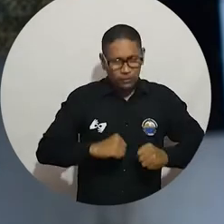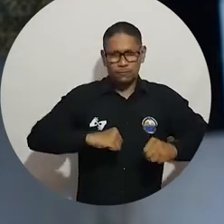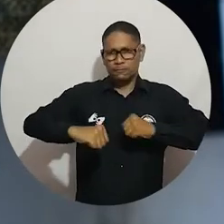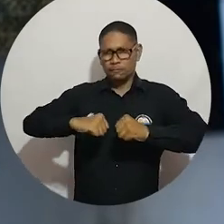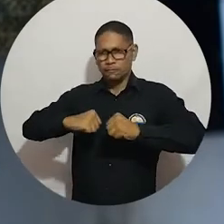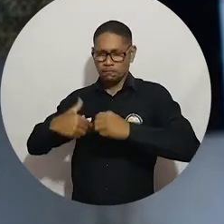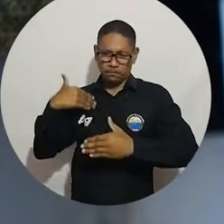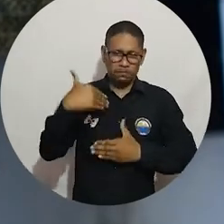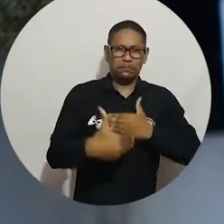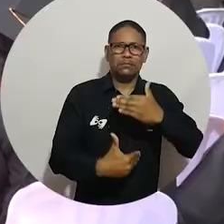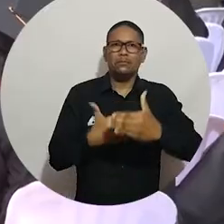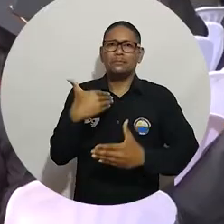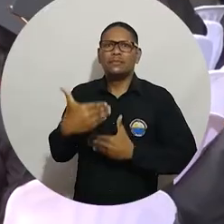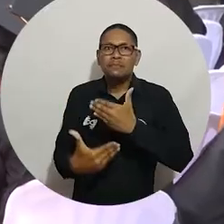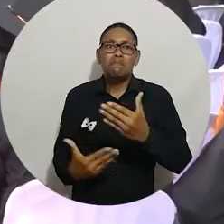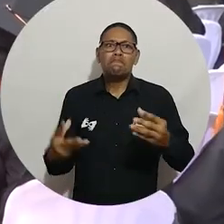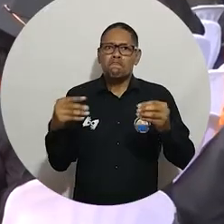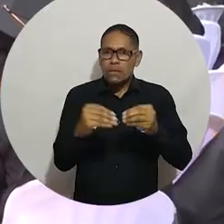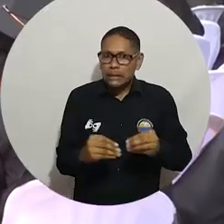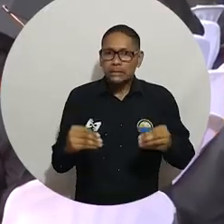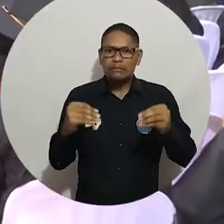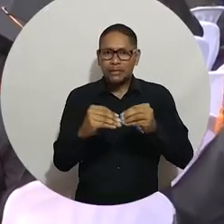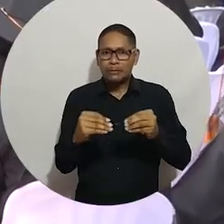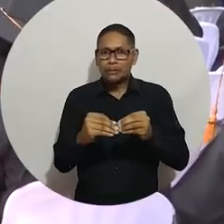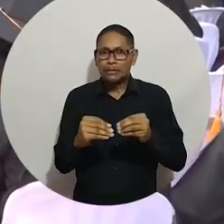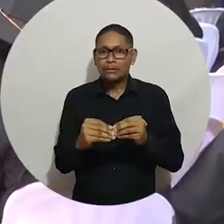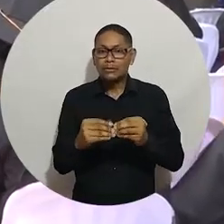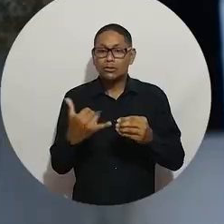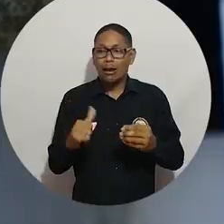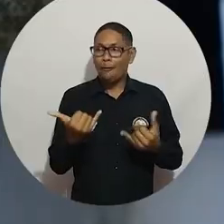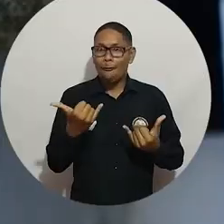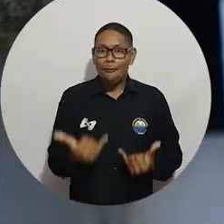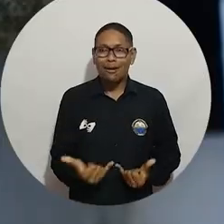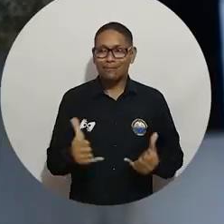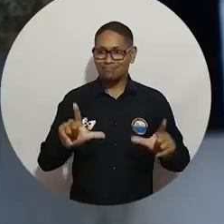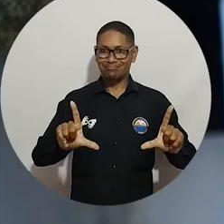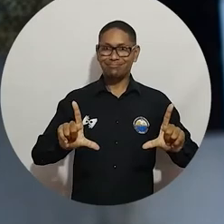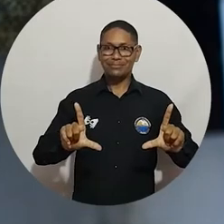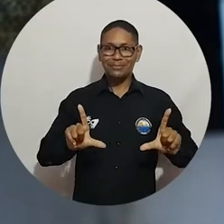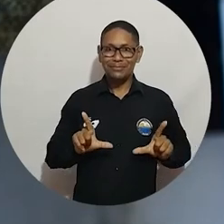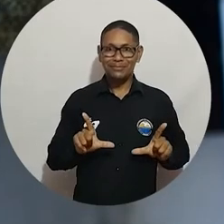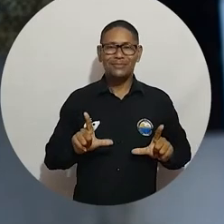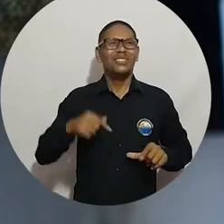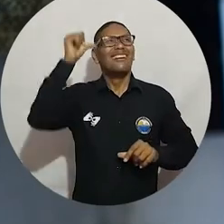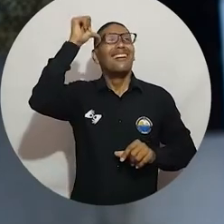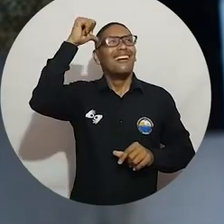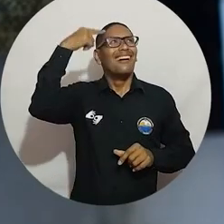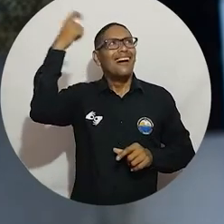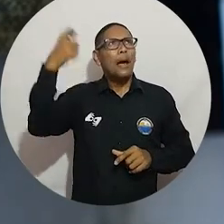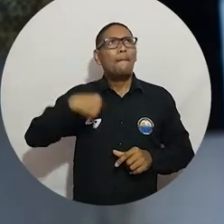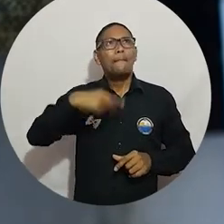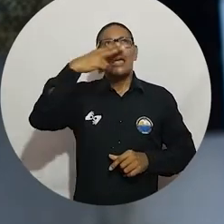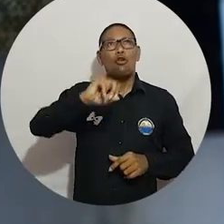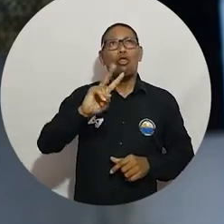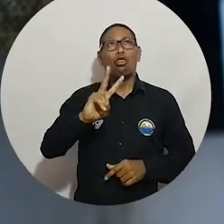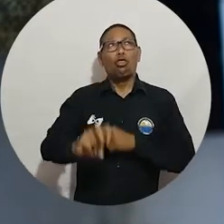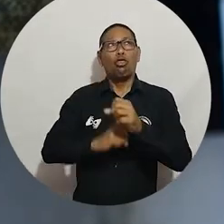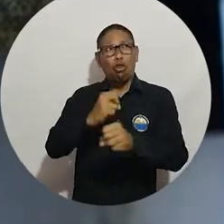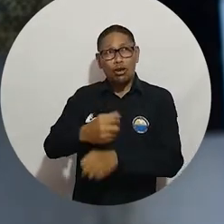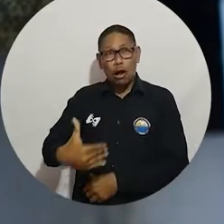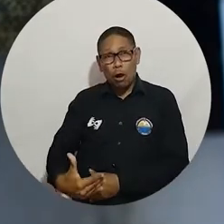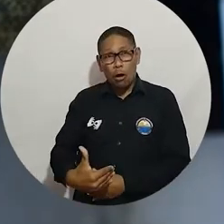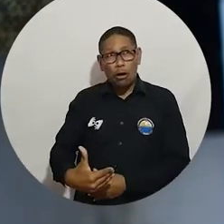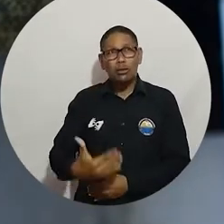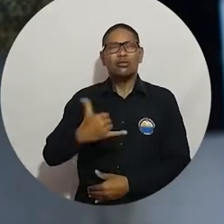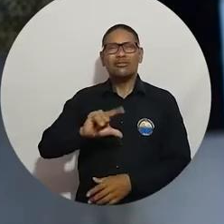En plena pandemia pues yo me iba a retirar y pues por ello con mi familia salí adelante, tomé la decisión de